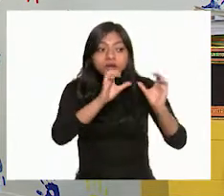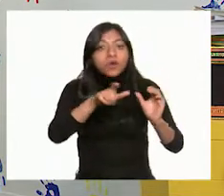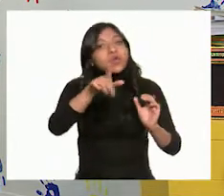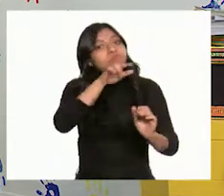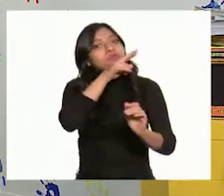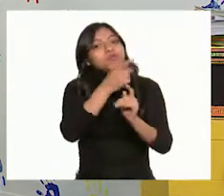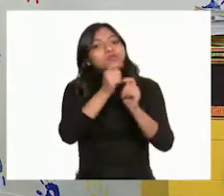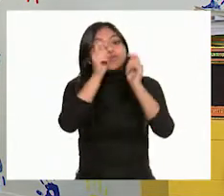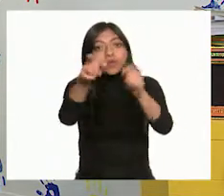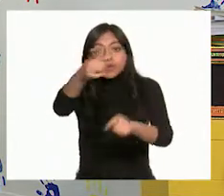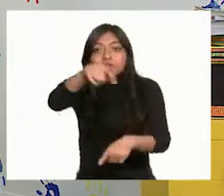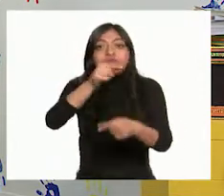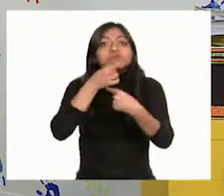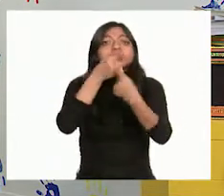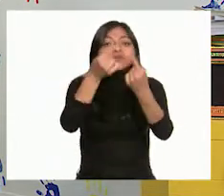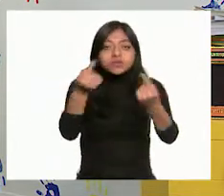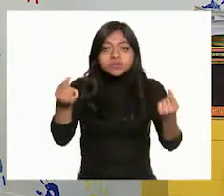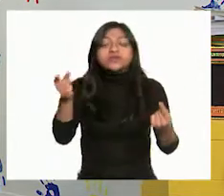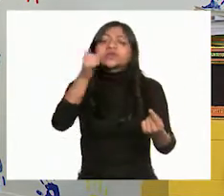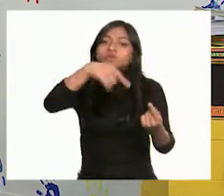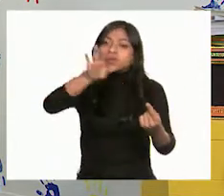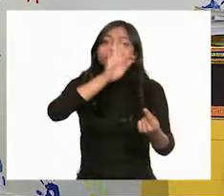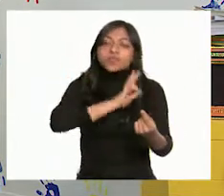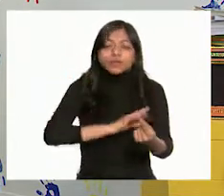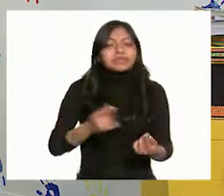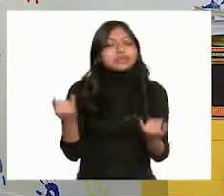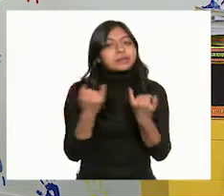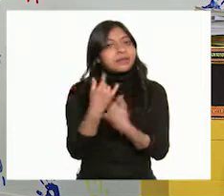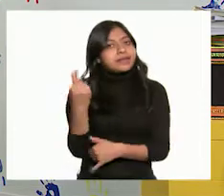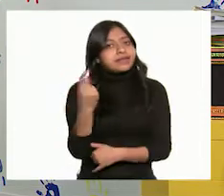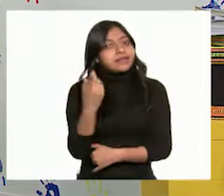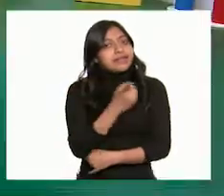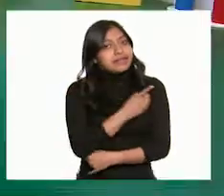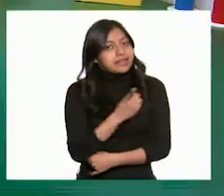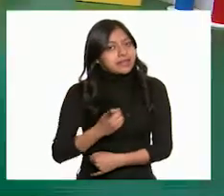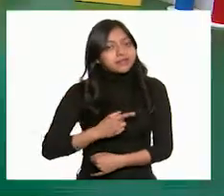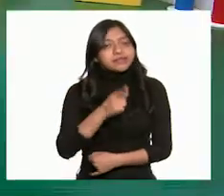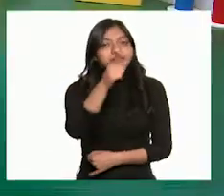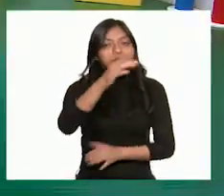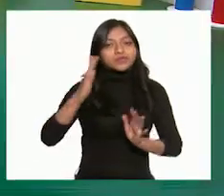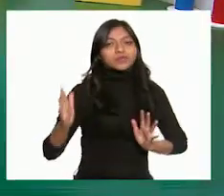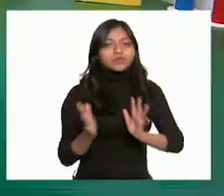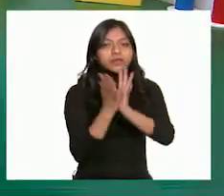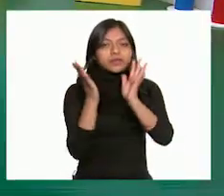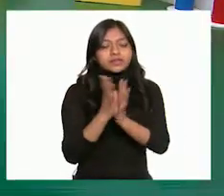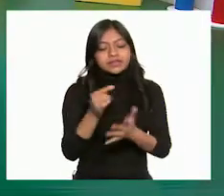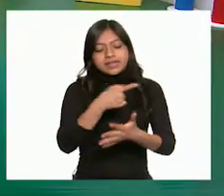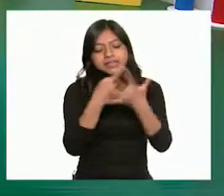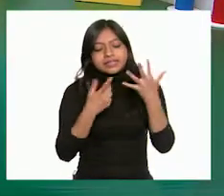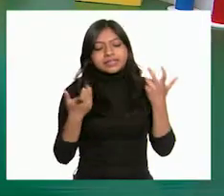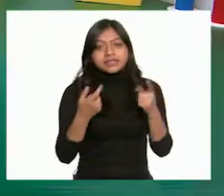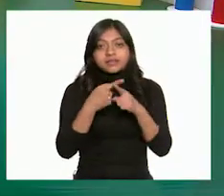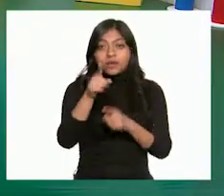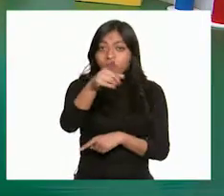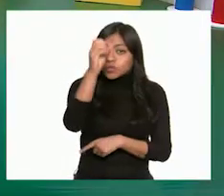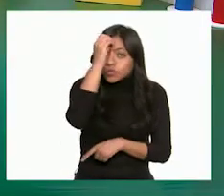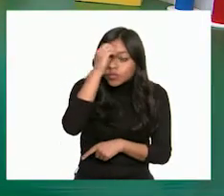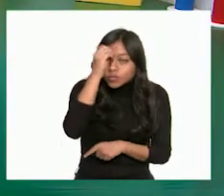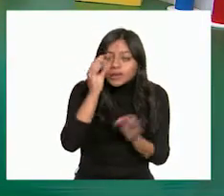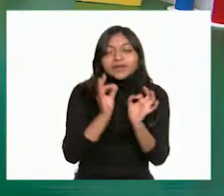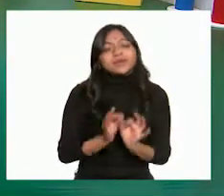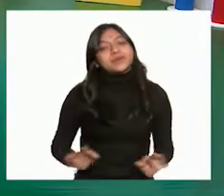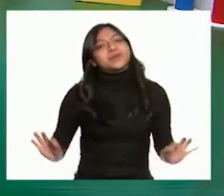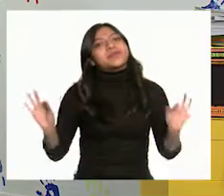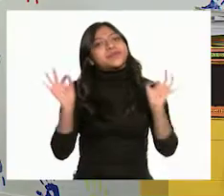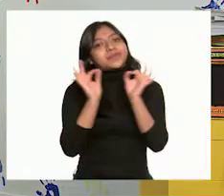Tanto las niñas como los niños pueden y deben participar de diferentes formas. Recordemos que su opinión es muy importante